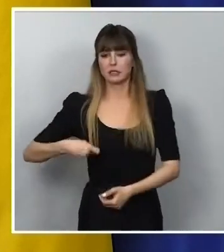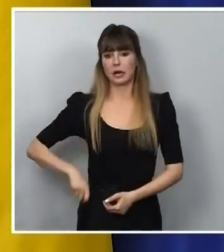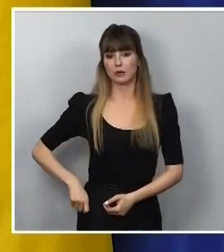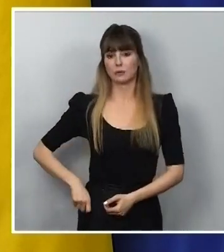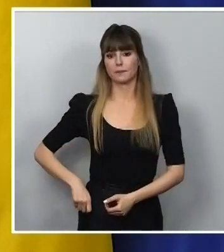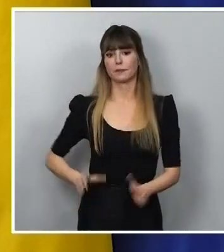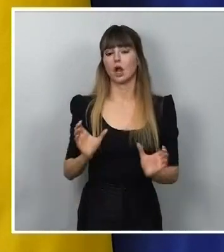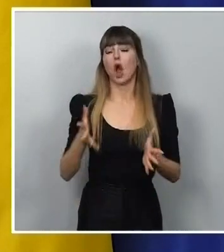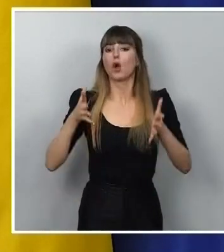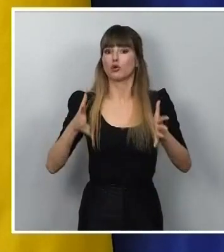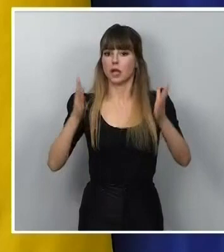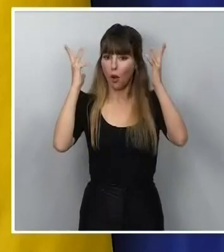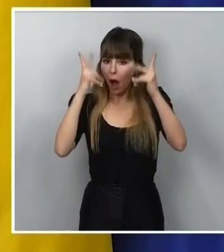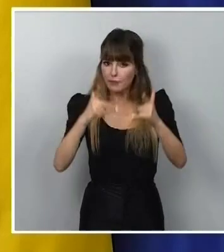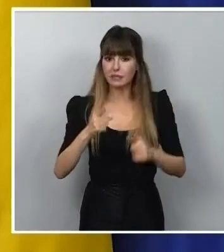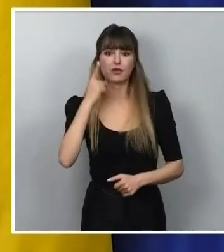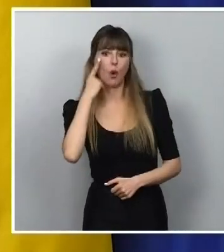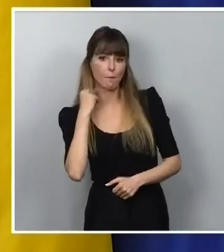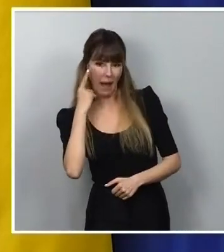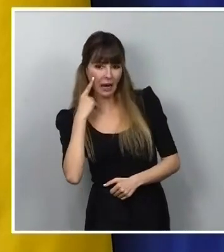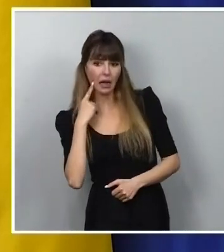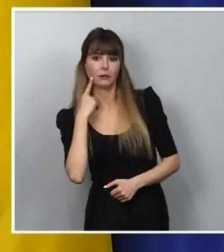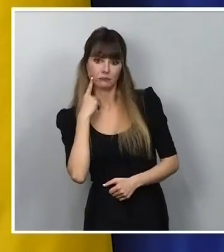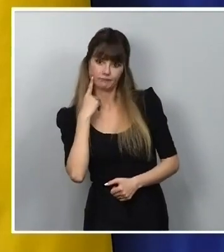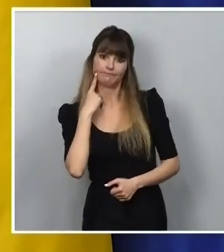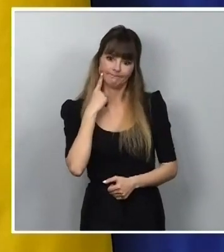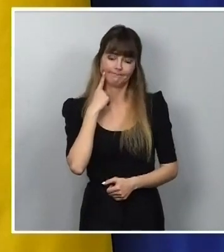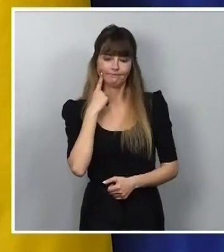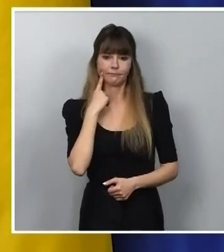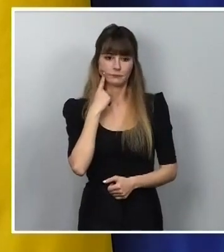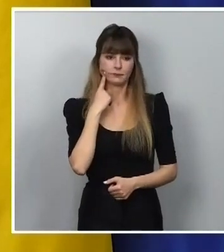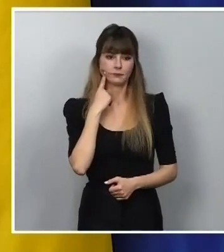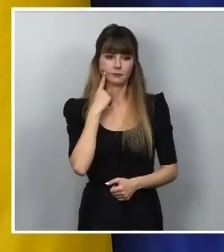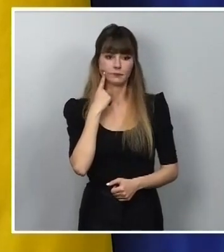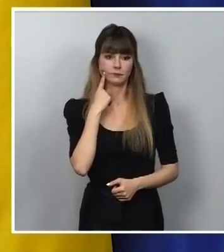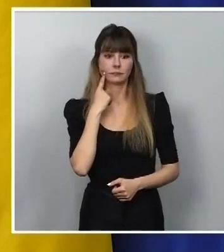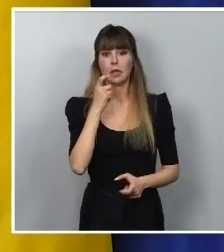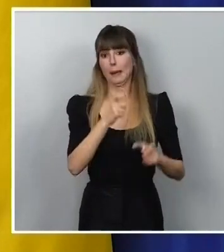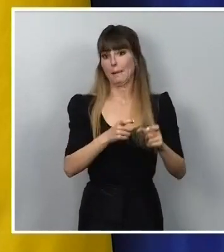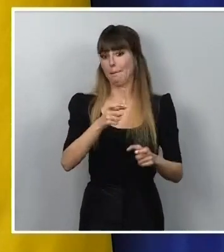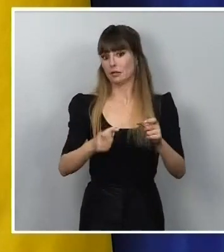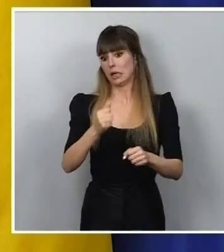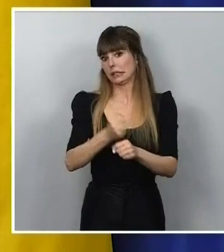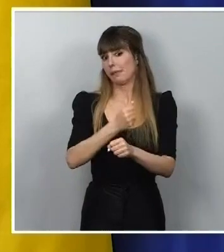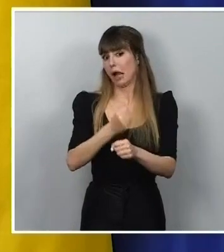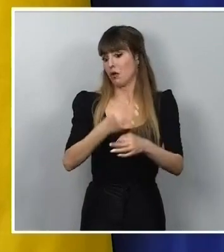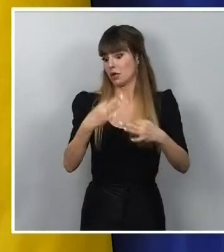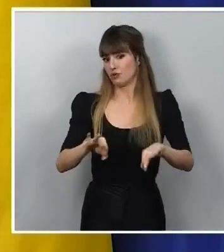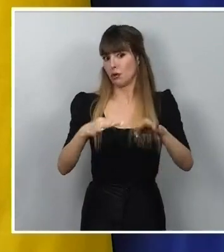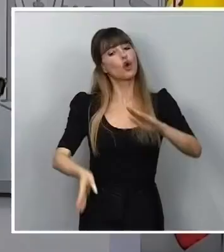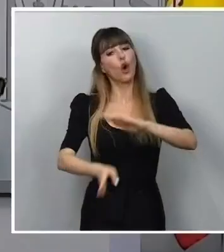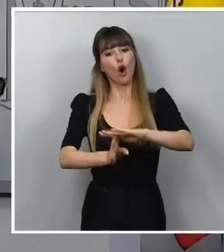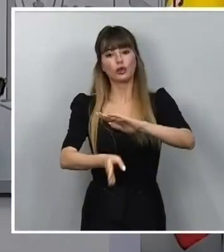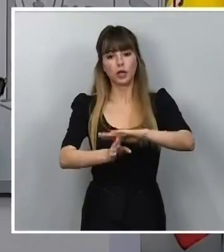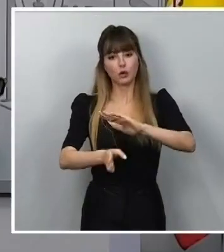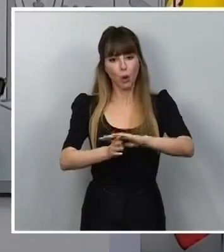administración y, por supuesto, de la banca y las retribuciones, las distancias que hay con las rentas de los asalariados y asalariadas en nuestro país.